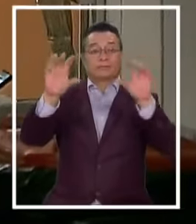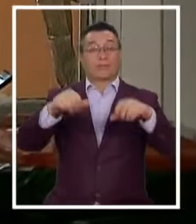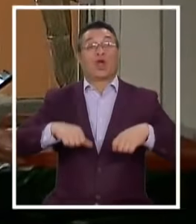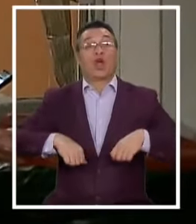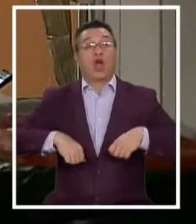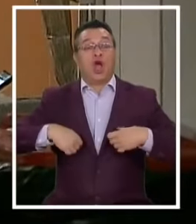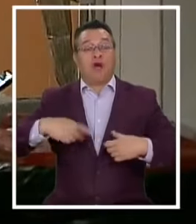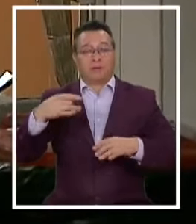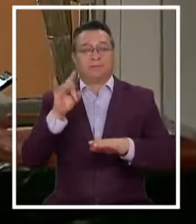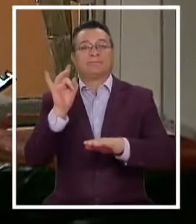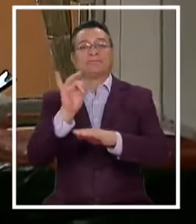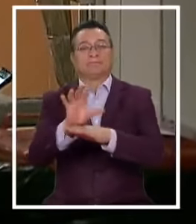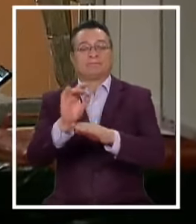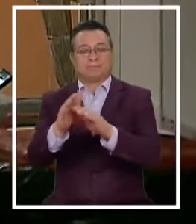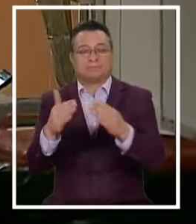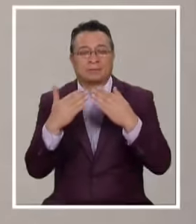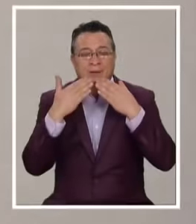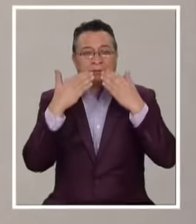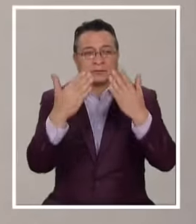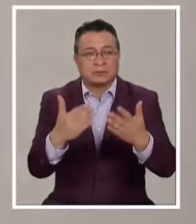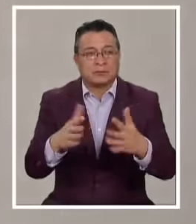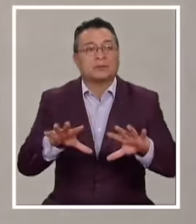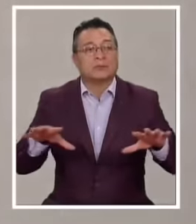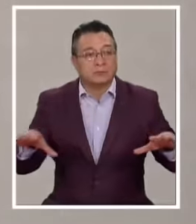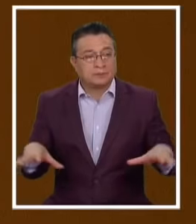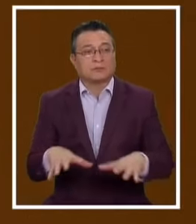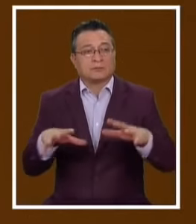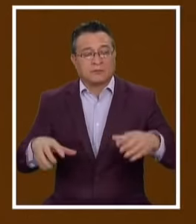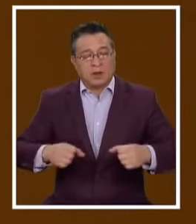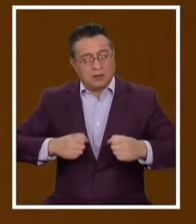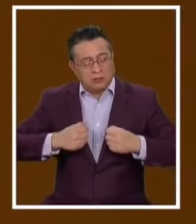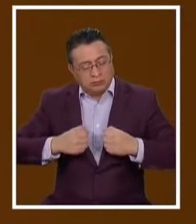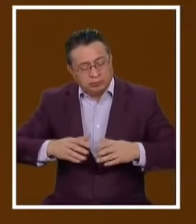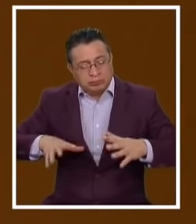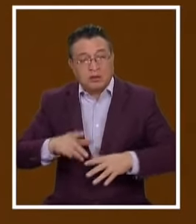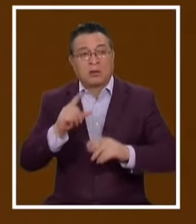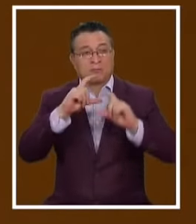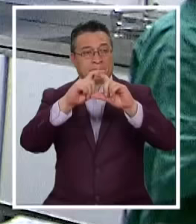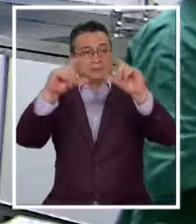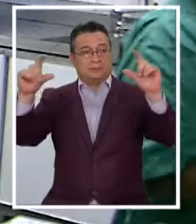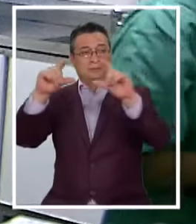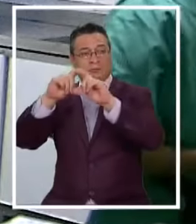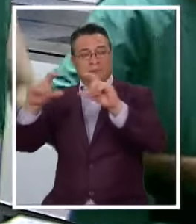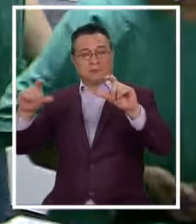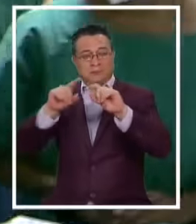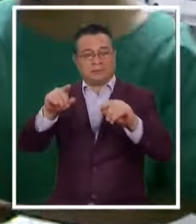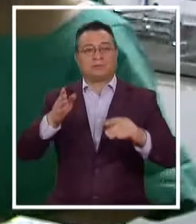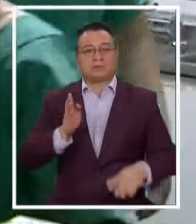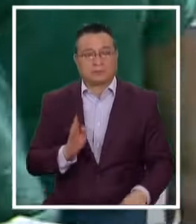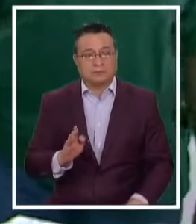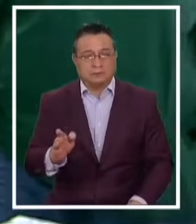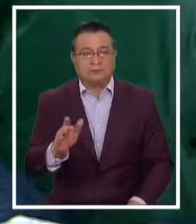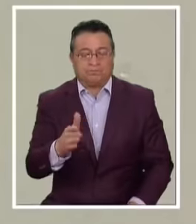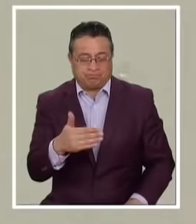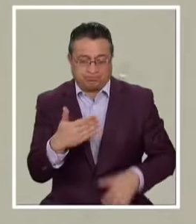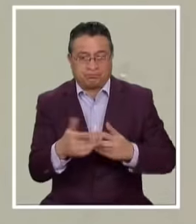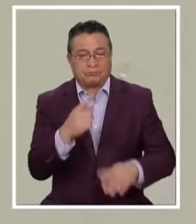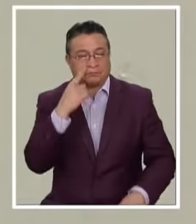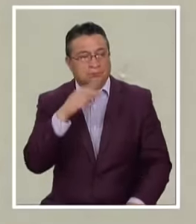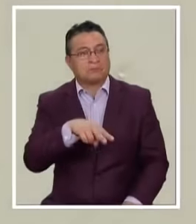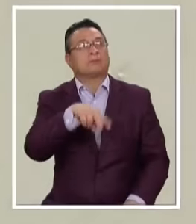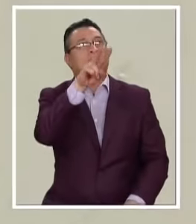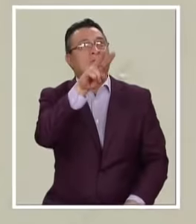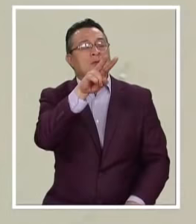jóvenes Les envió En agradecimiento A su inagotable labor Son frases Que les permiten Seguir adelante Basta una